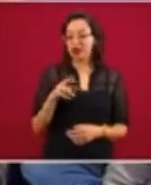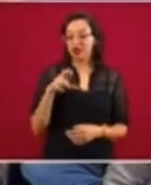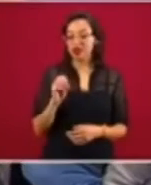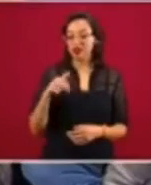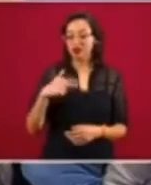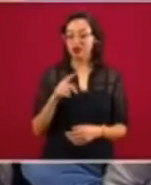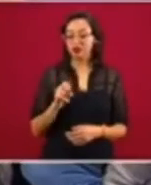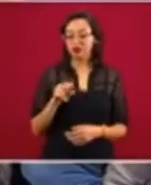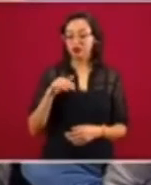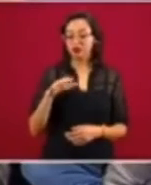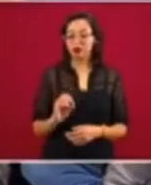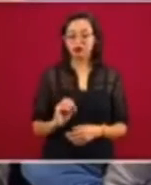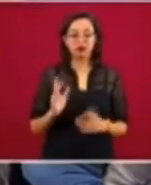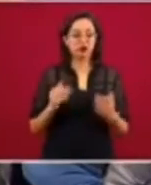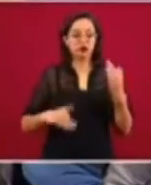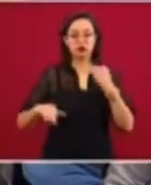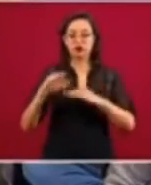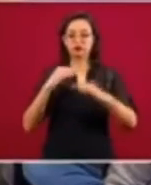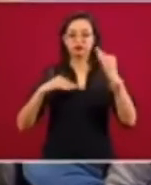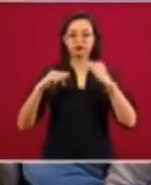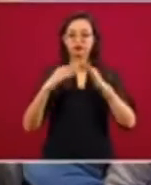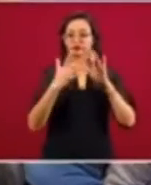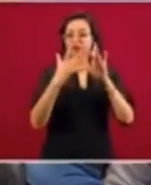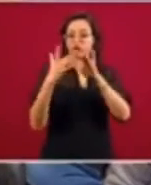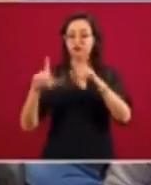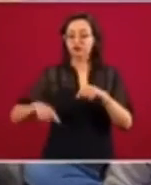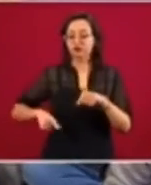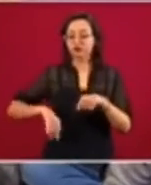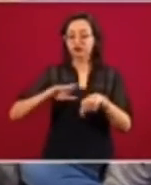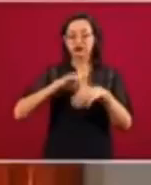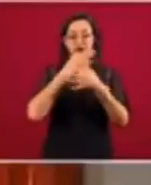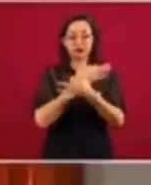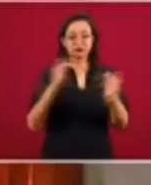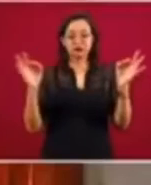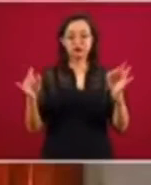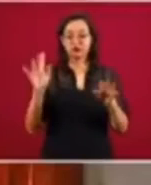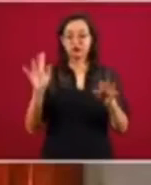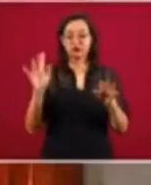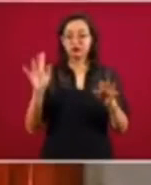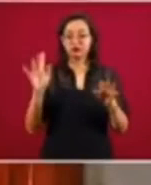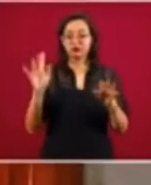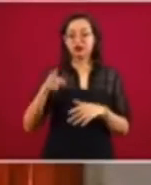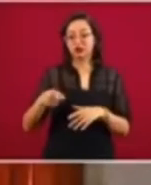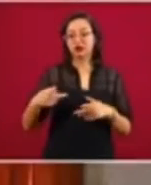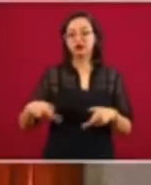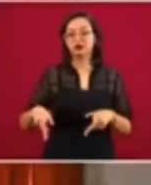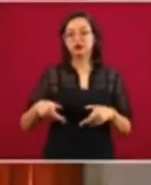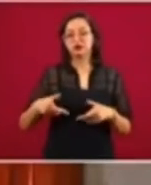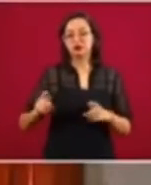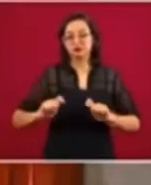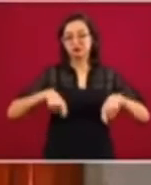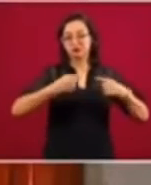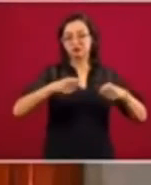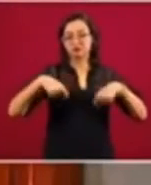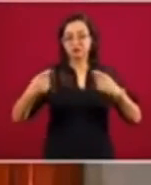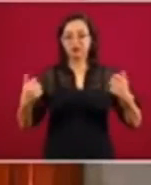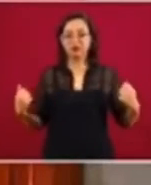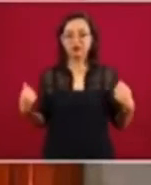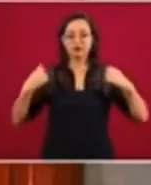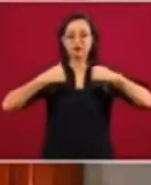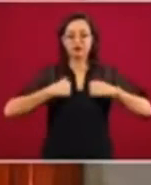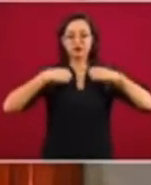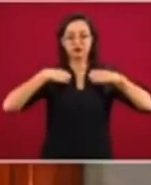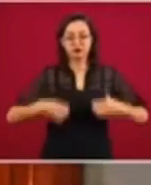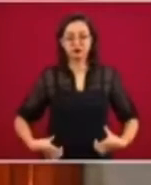Alipi, a todos los contactos, incluidos los gobernadores, por medio de la presente, le hago saber que se han enviado a los establecimientos de salud, a su digno cargo, batas con las